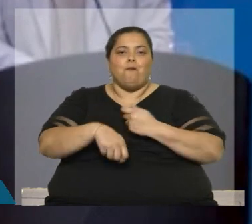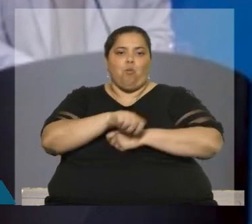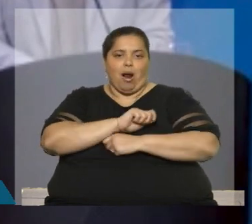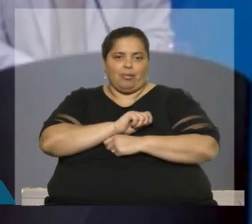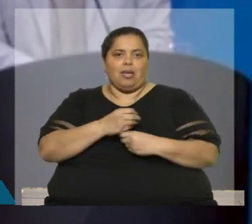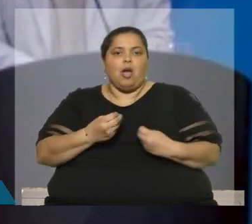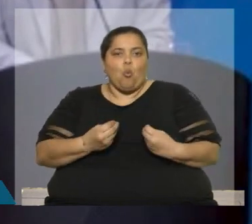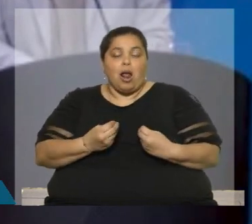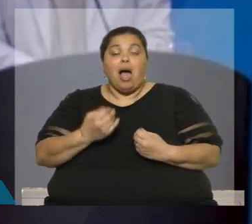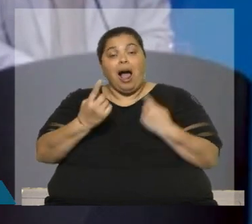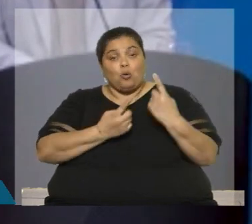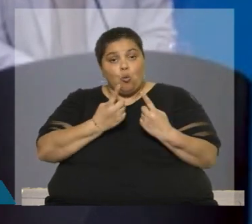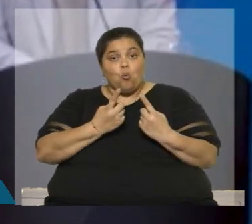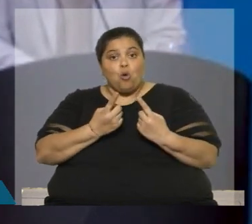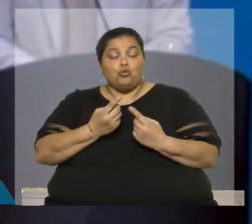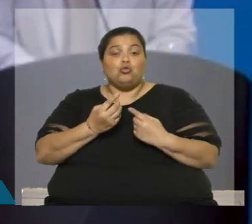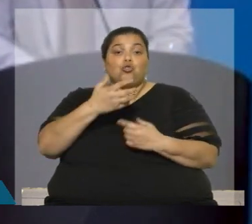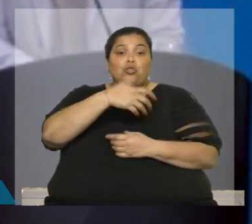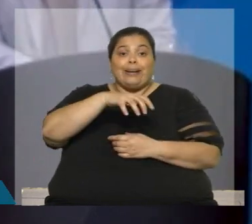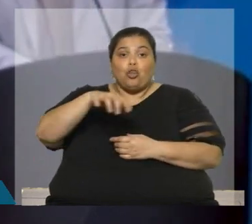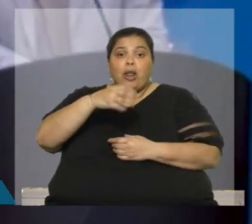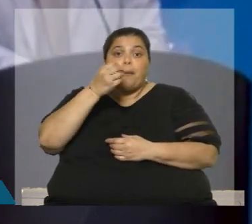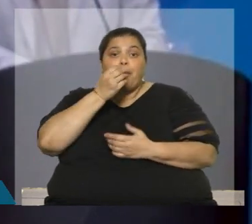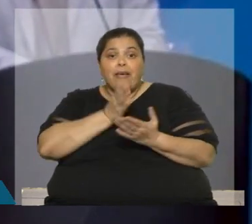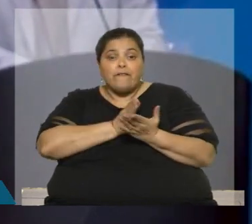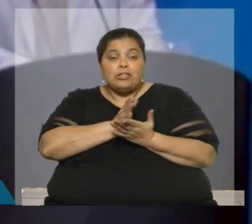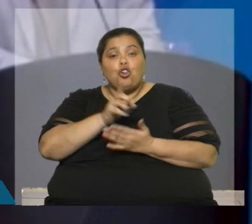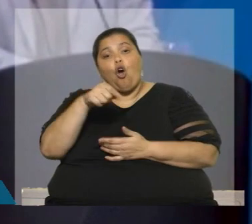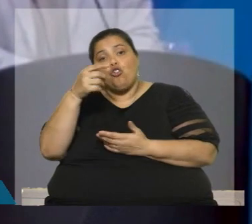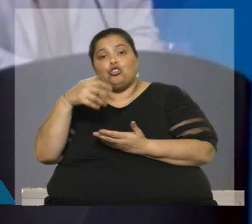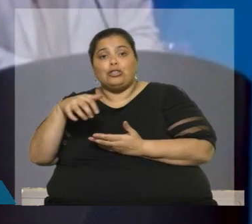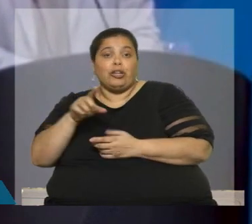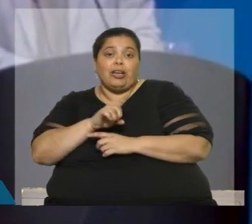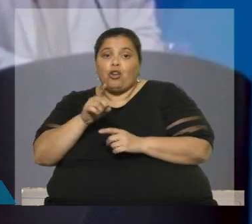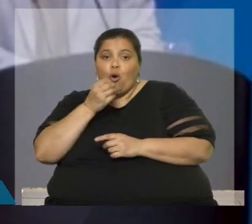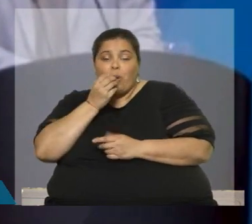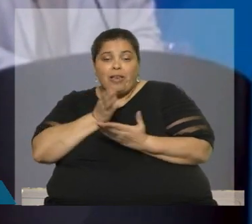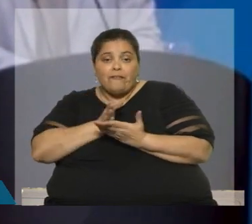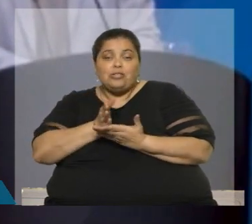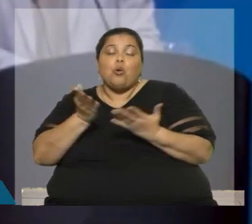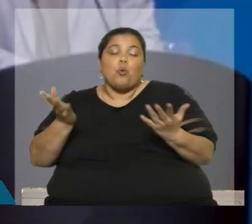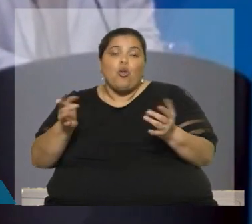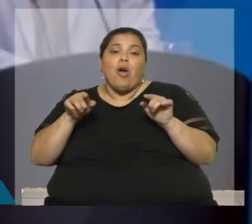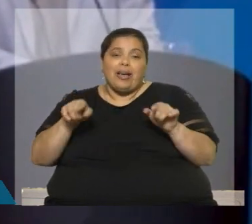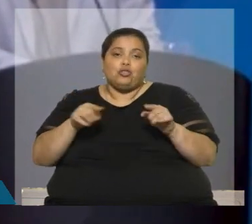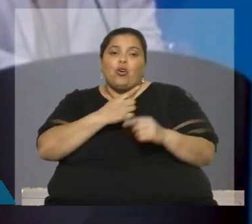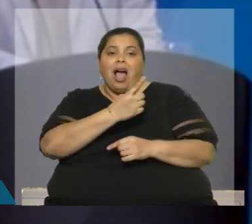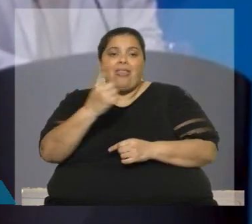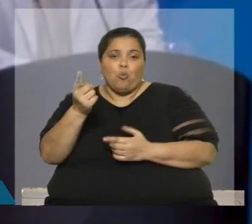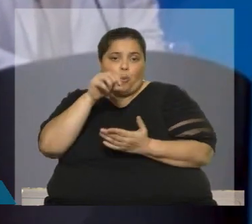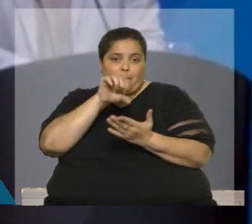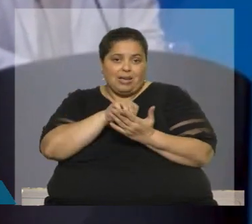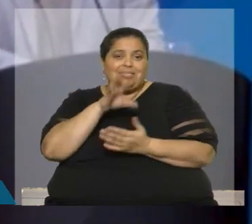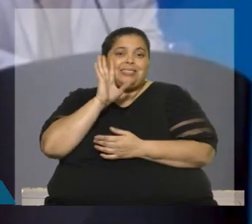y fortalezas, hay sectores que se van a ver beneficiados y otros sectores que no. Bueno, de eso se tratará a la interna de cada uno de los países, cómo